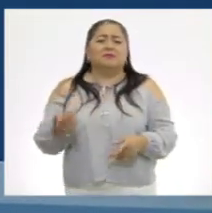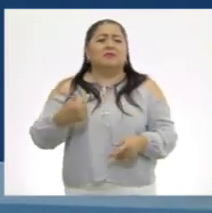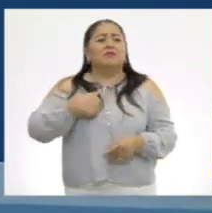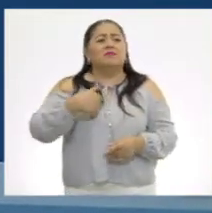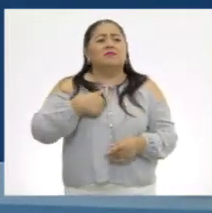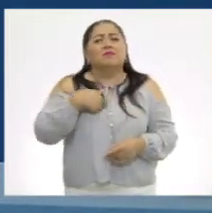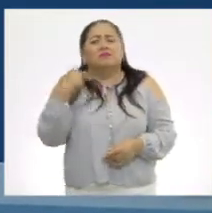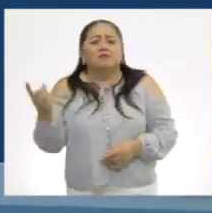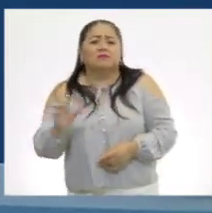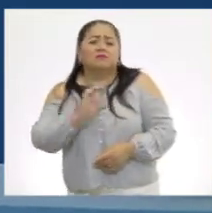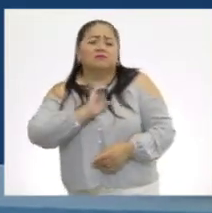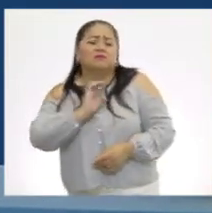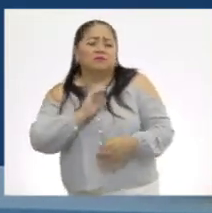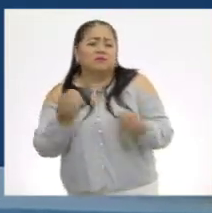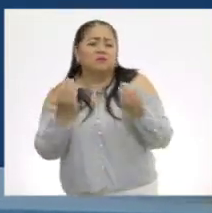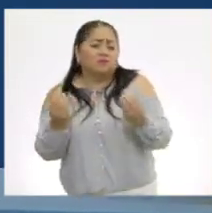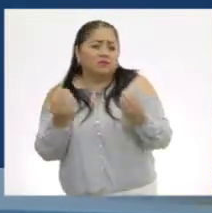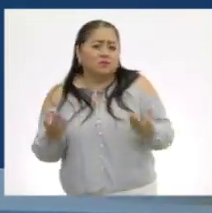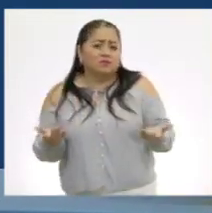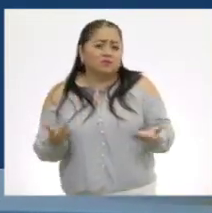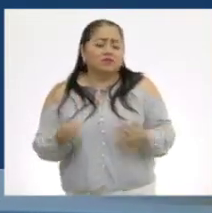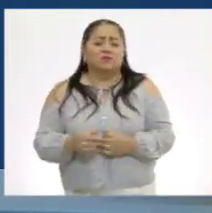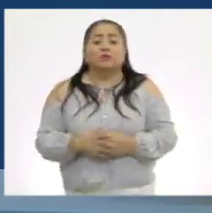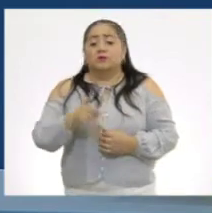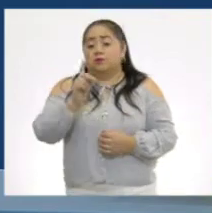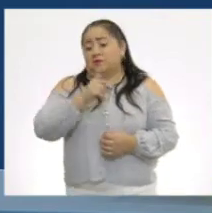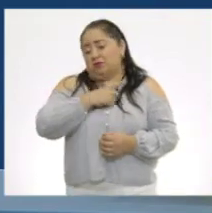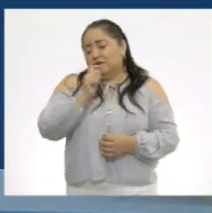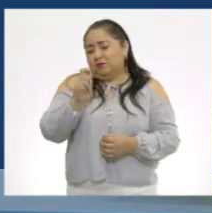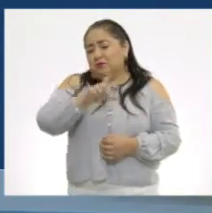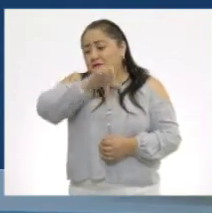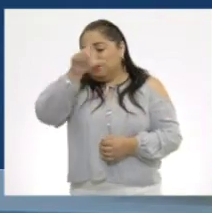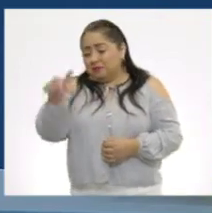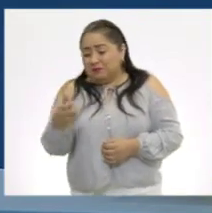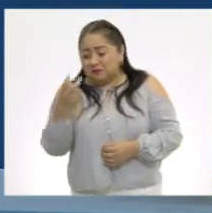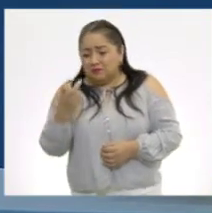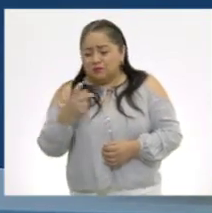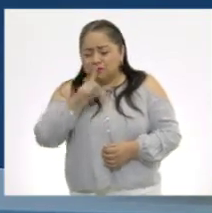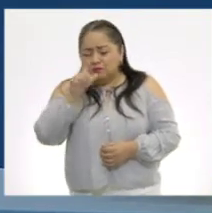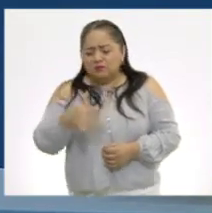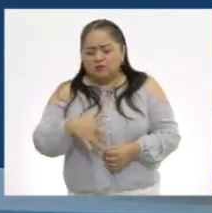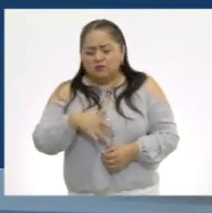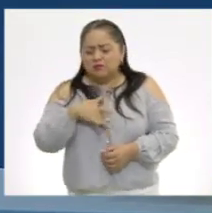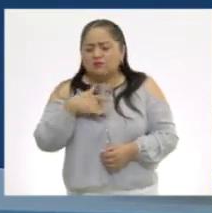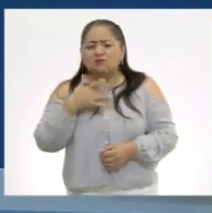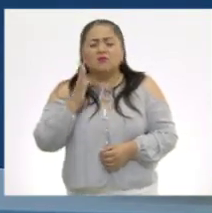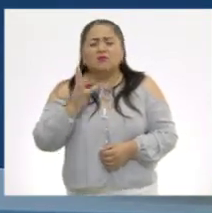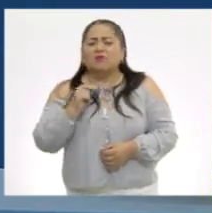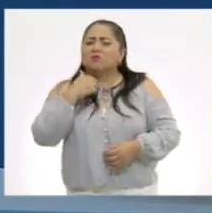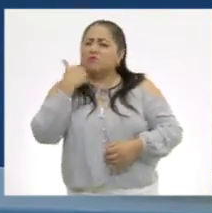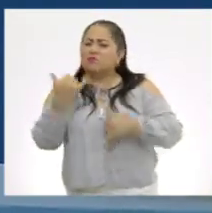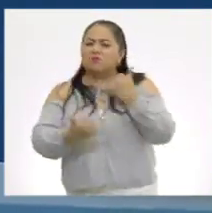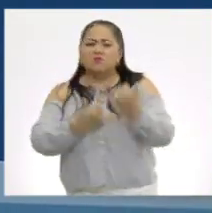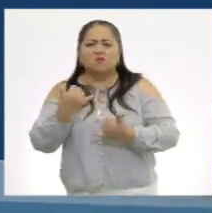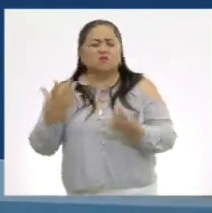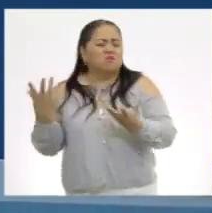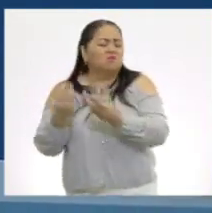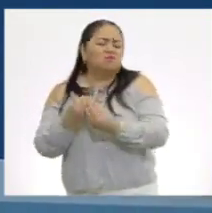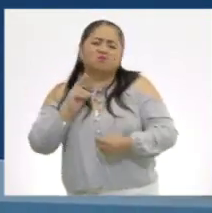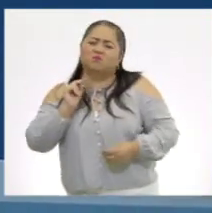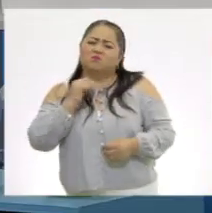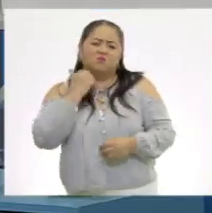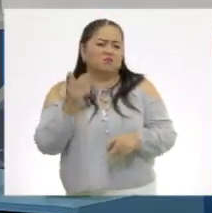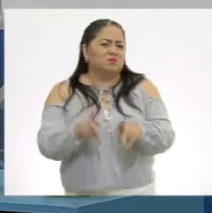quiero mucho. Solo que después de esto siento que ya no quiero jugar con ella.